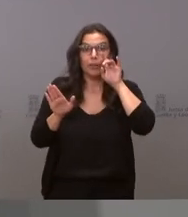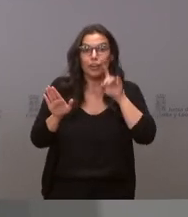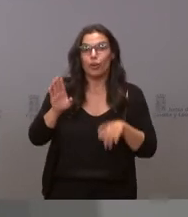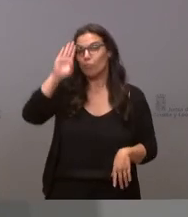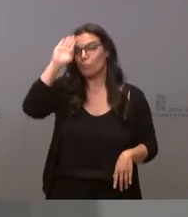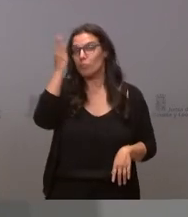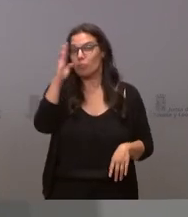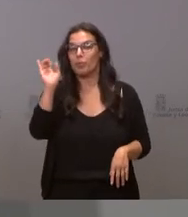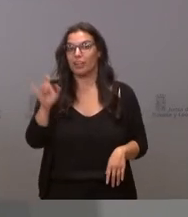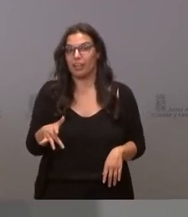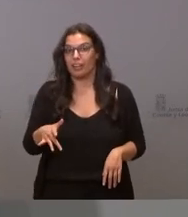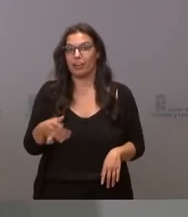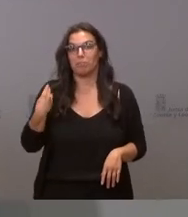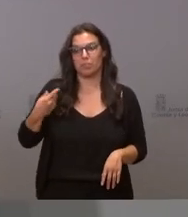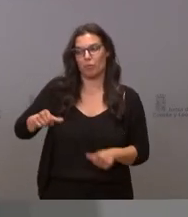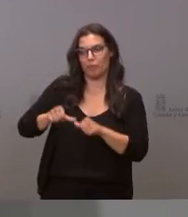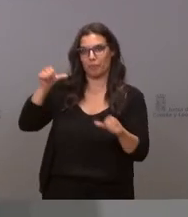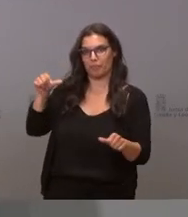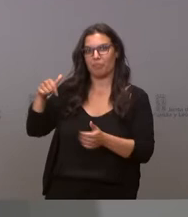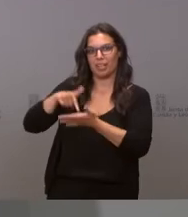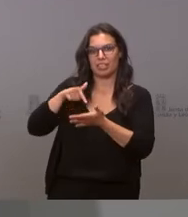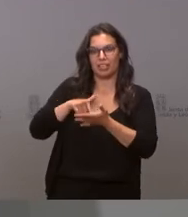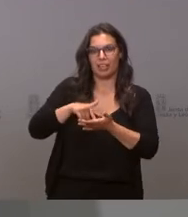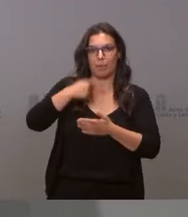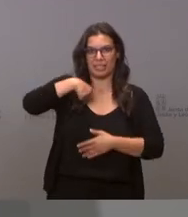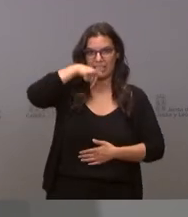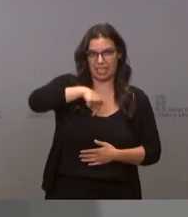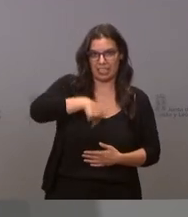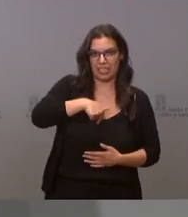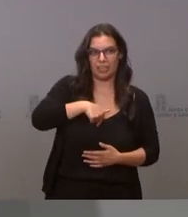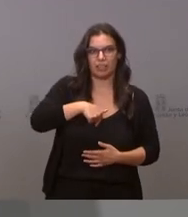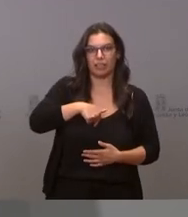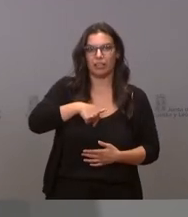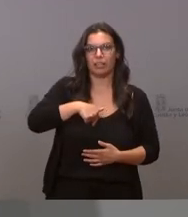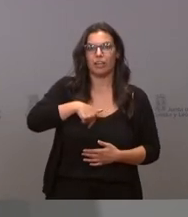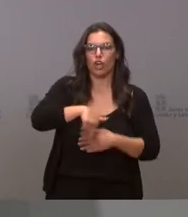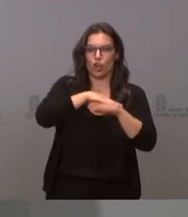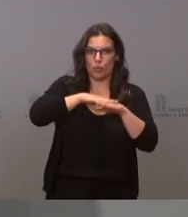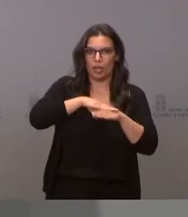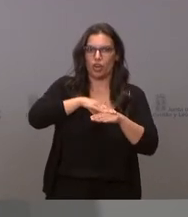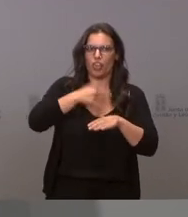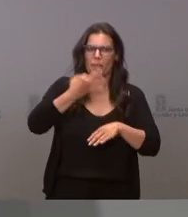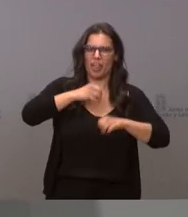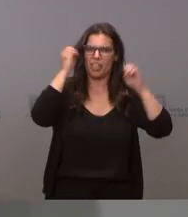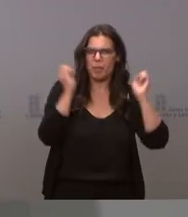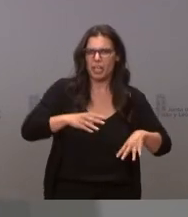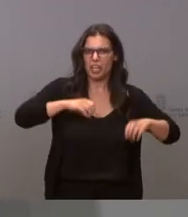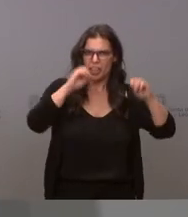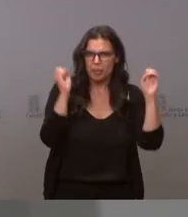es quien exigía al presidente de la comunidad quien exigía al gobierno de la comunidad dimisiones